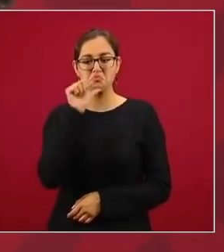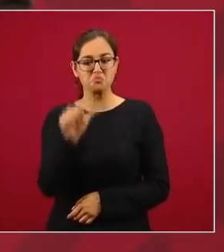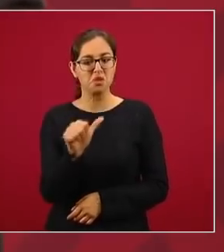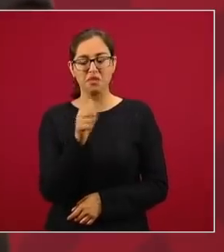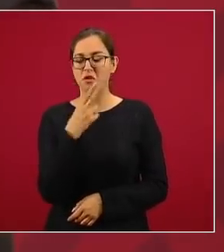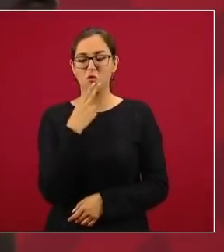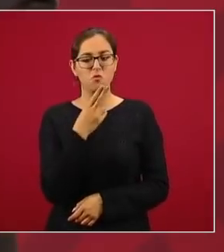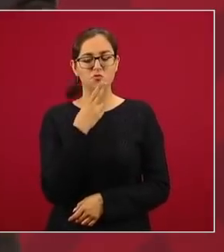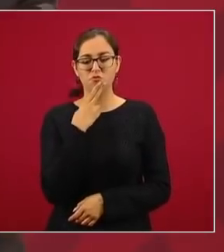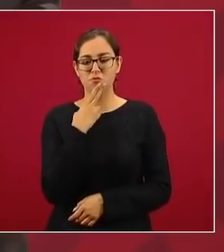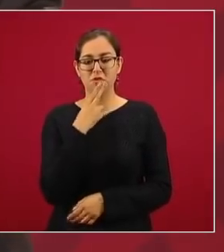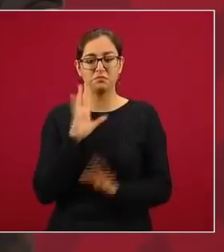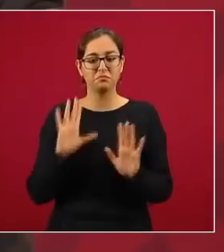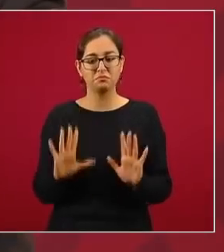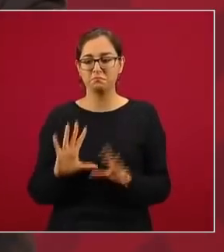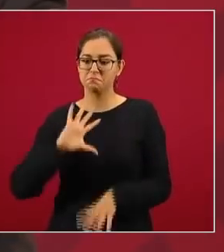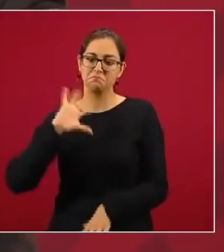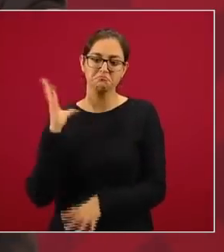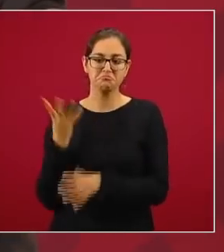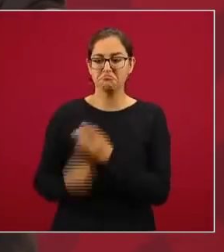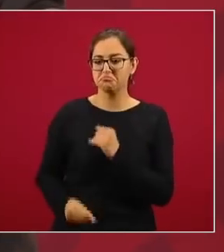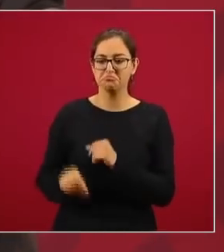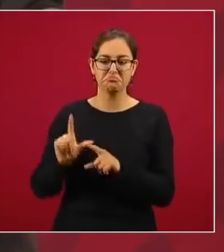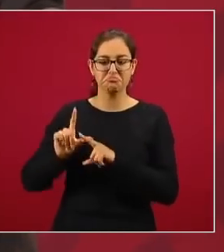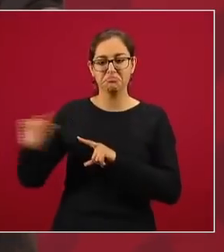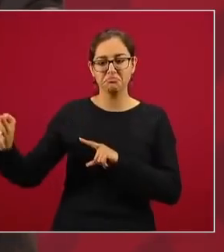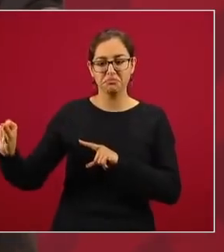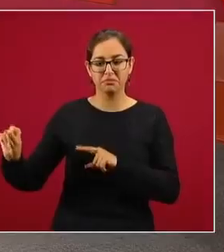salen todos.